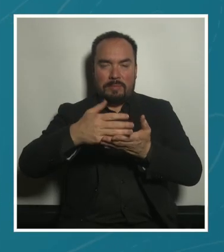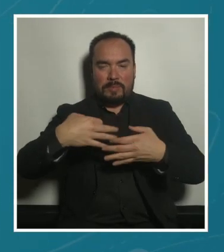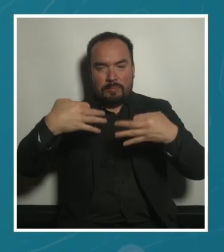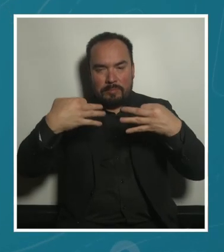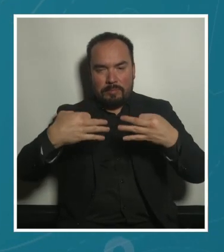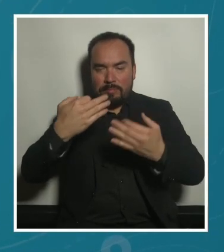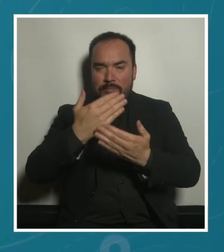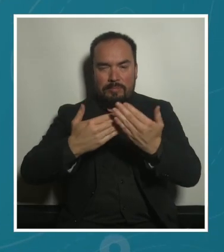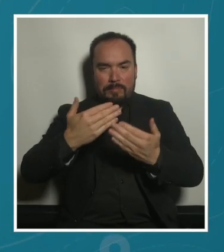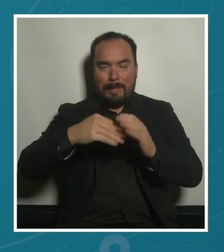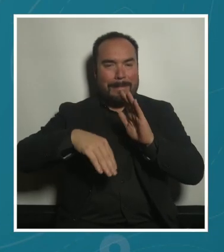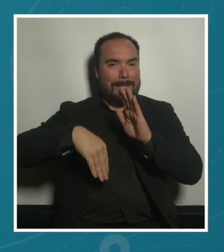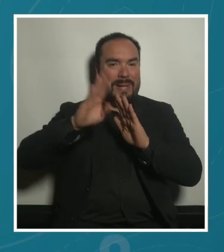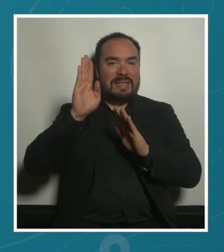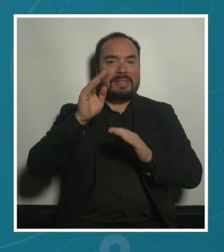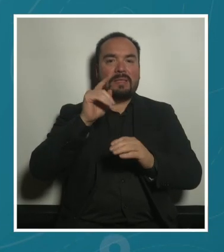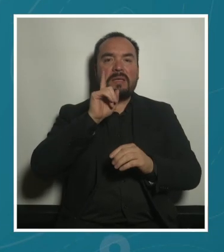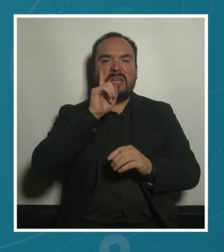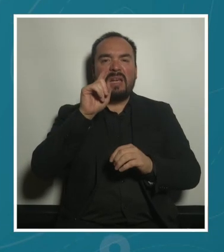nuestras personas mayores